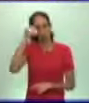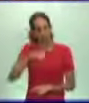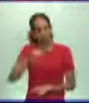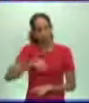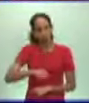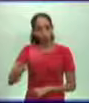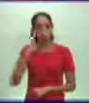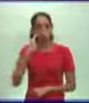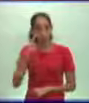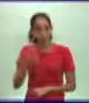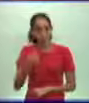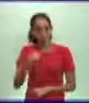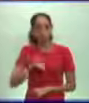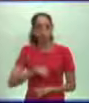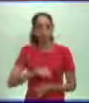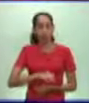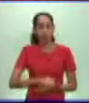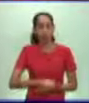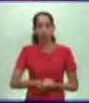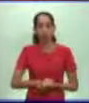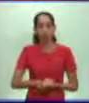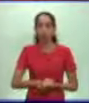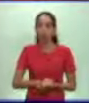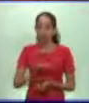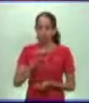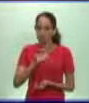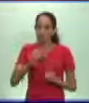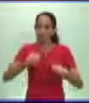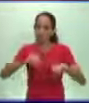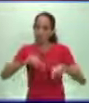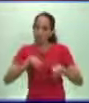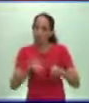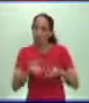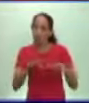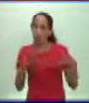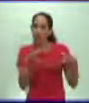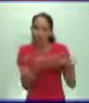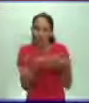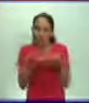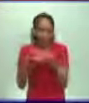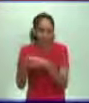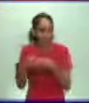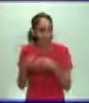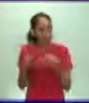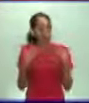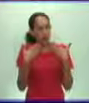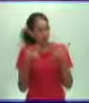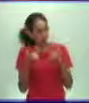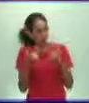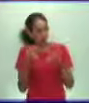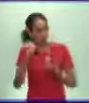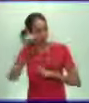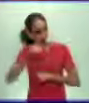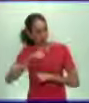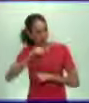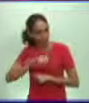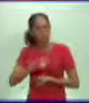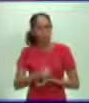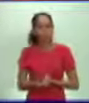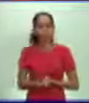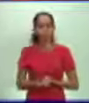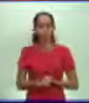mecanismo de unidad, de unión. Las religiones han ido, yo creo que difundiendo, además,